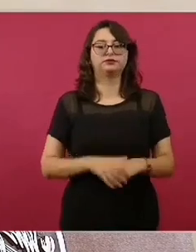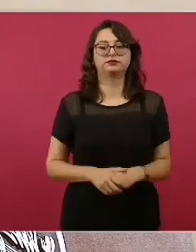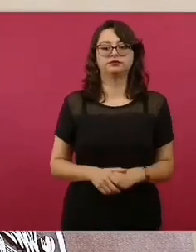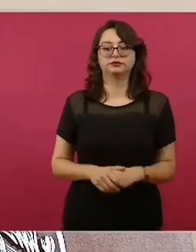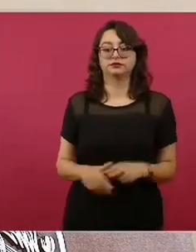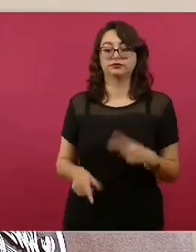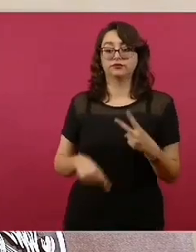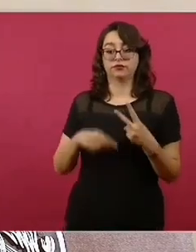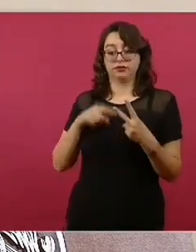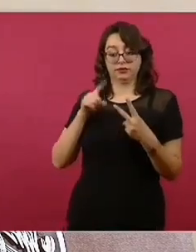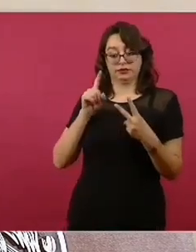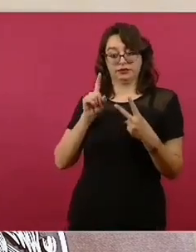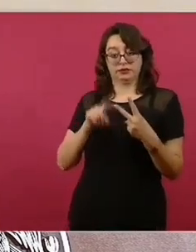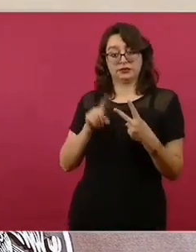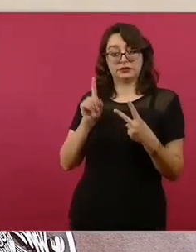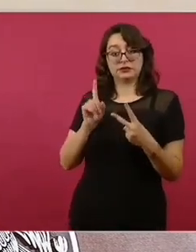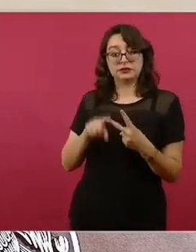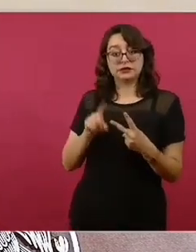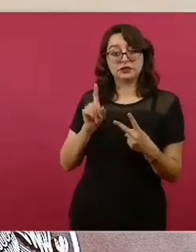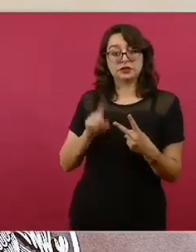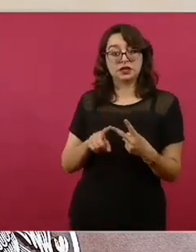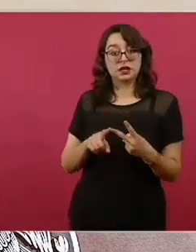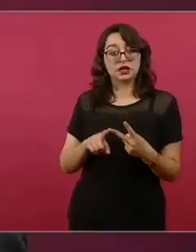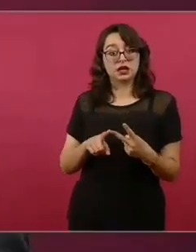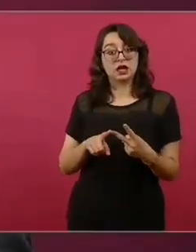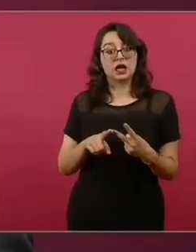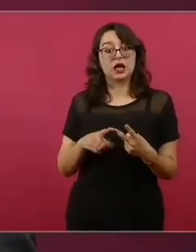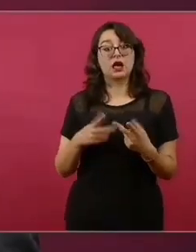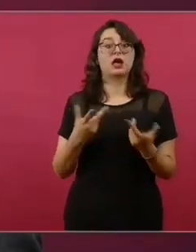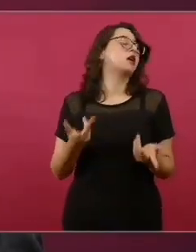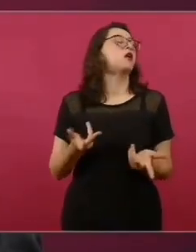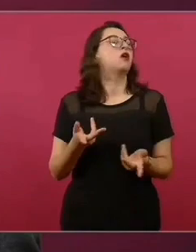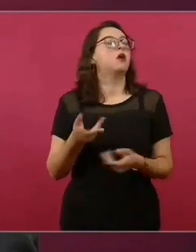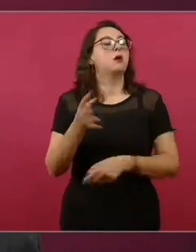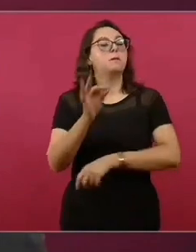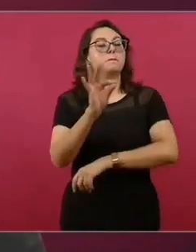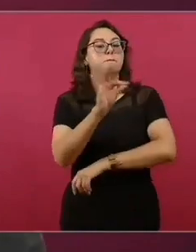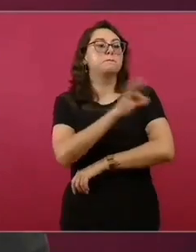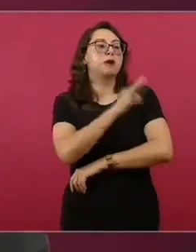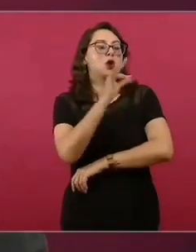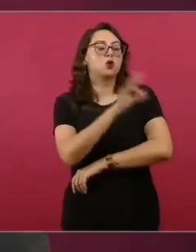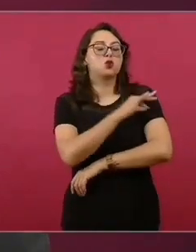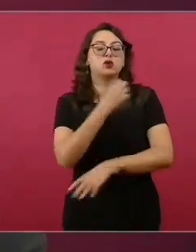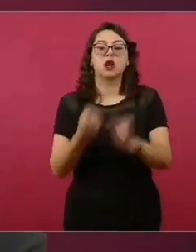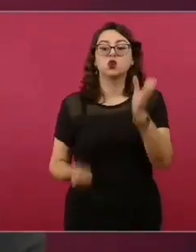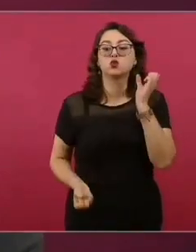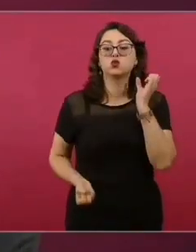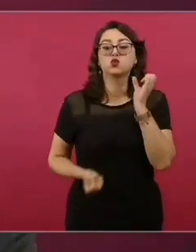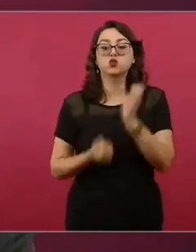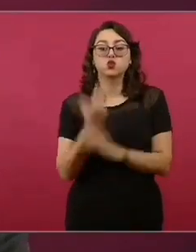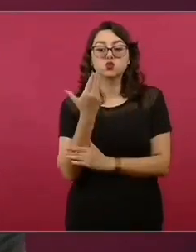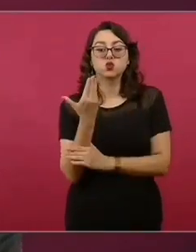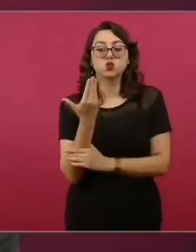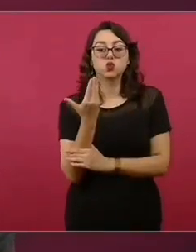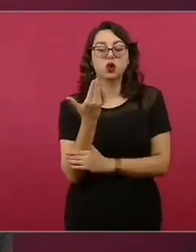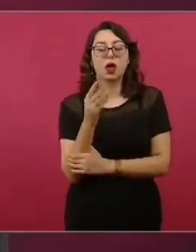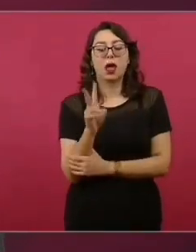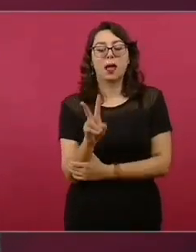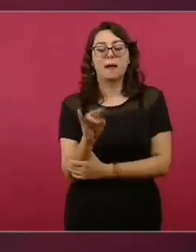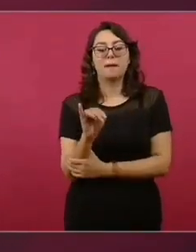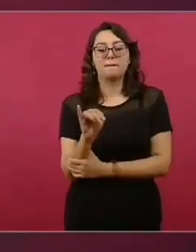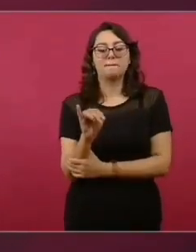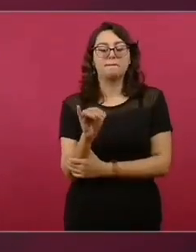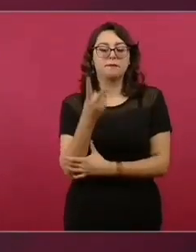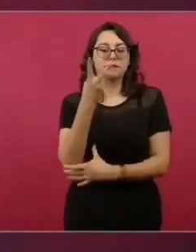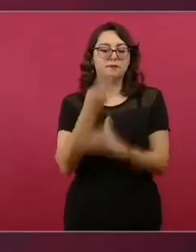no enfatiza que deban usarse algunas formulaciones que se llaman vivalentes porque